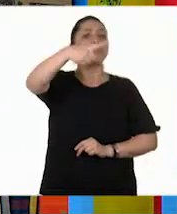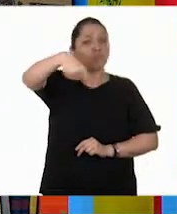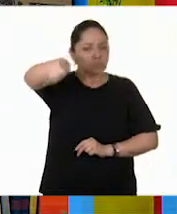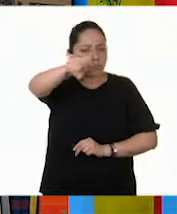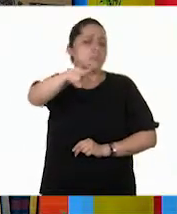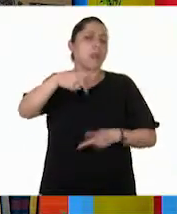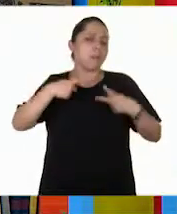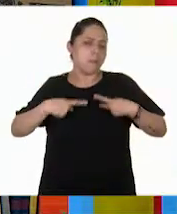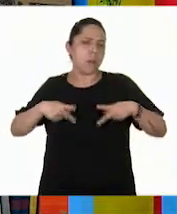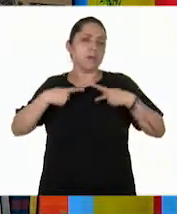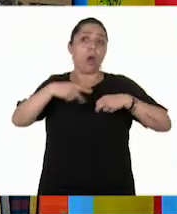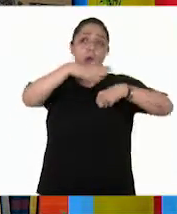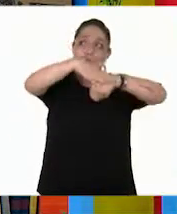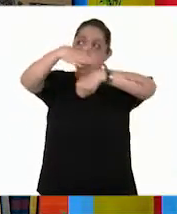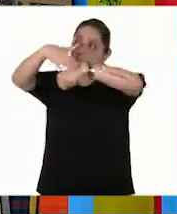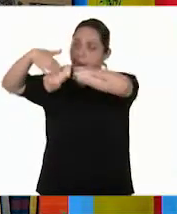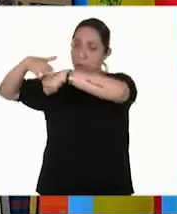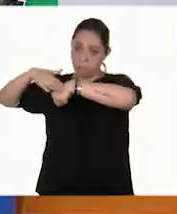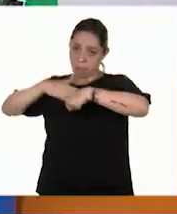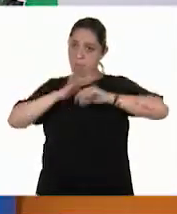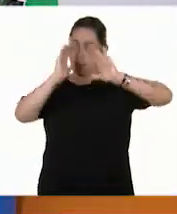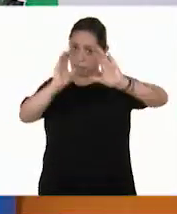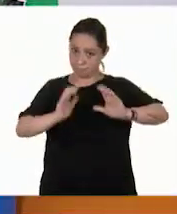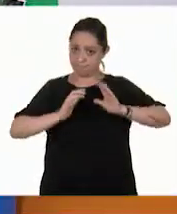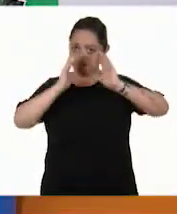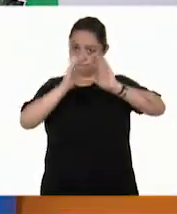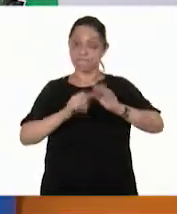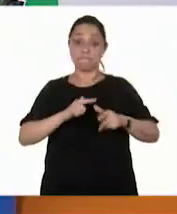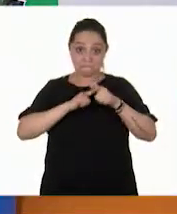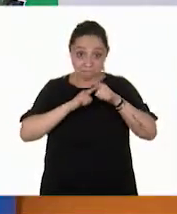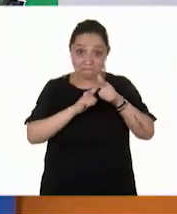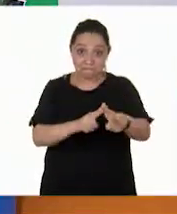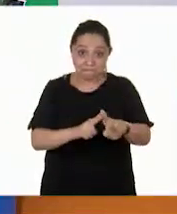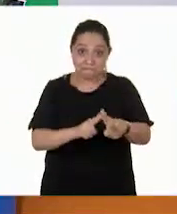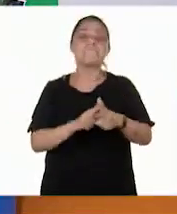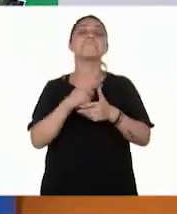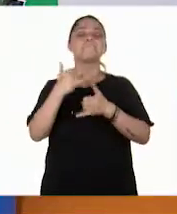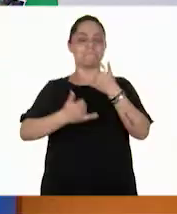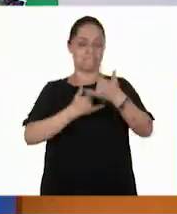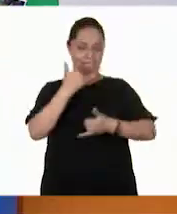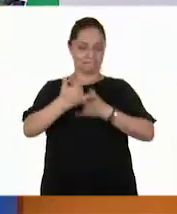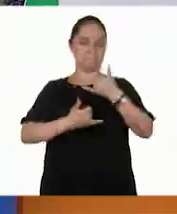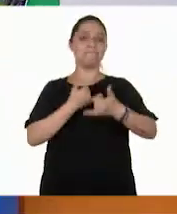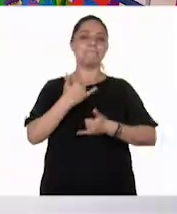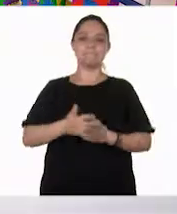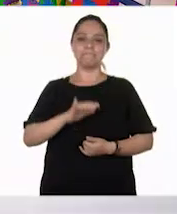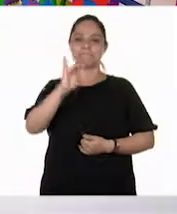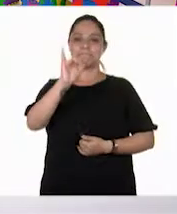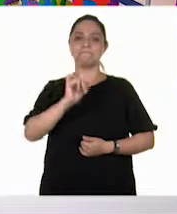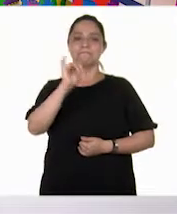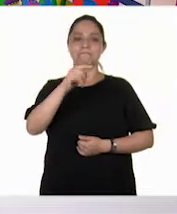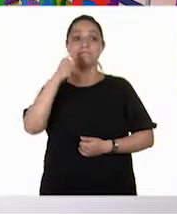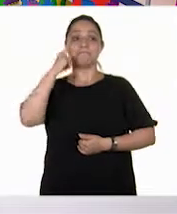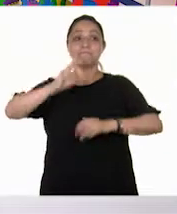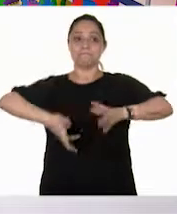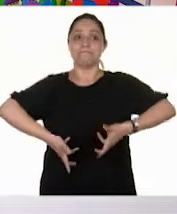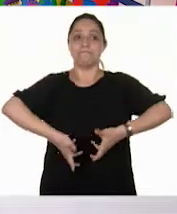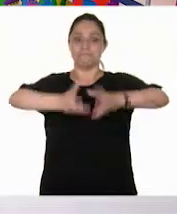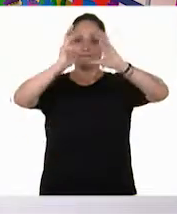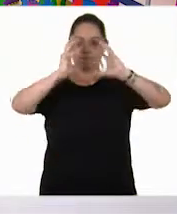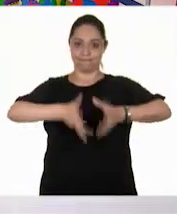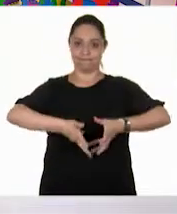que están a su alrededor, a sus familias también. ¿Listos para continuar el juego? Sí. Entonces, vamos a tirar ese grandado.